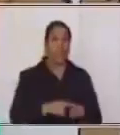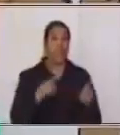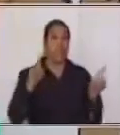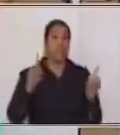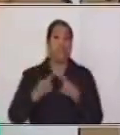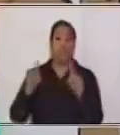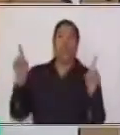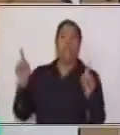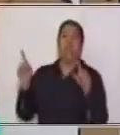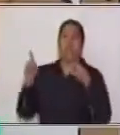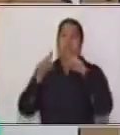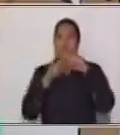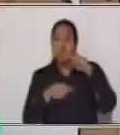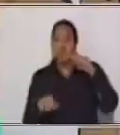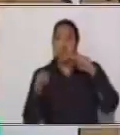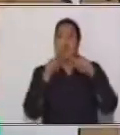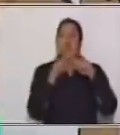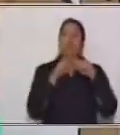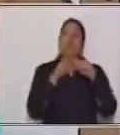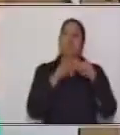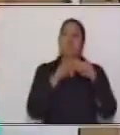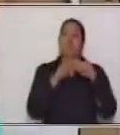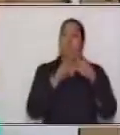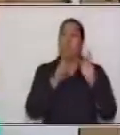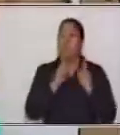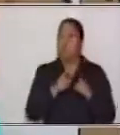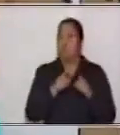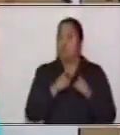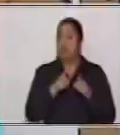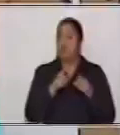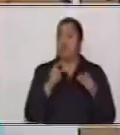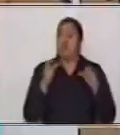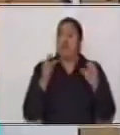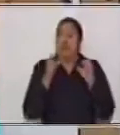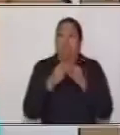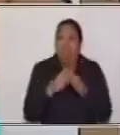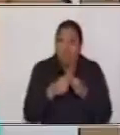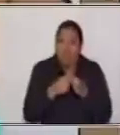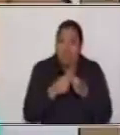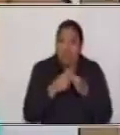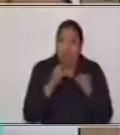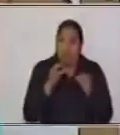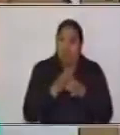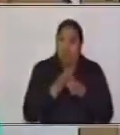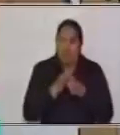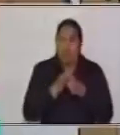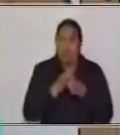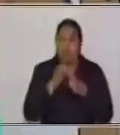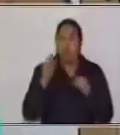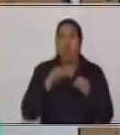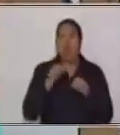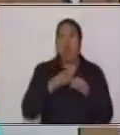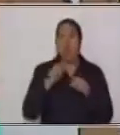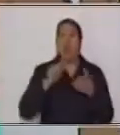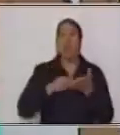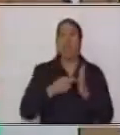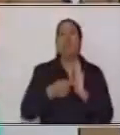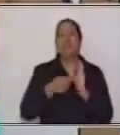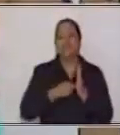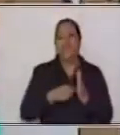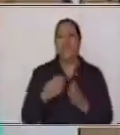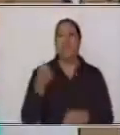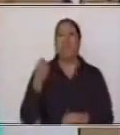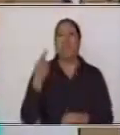primer anillo. Mientras más pequeño sea el primer anillo, significa que le